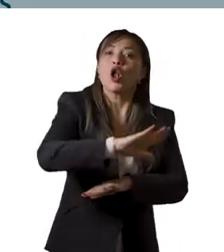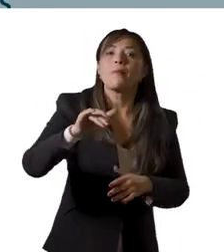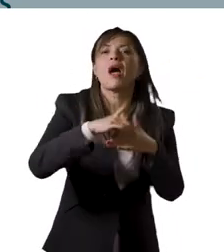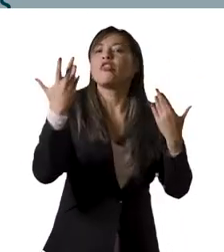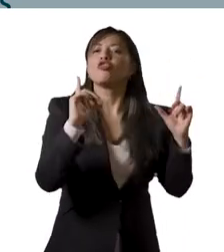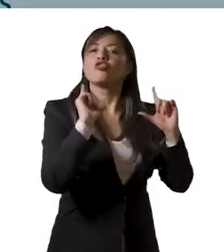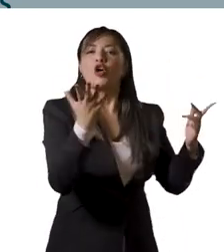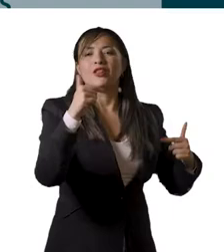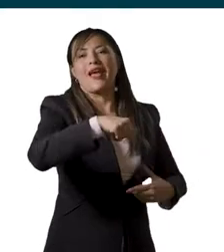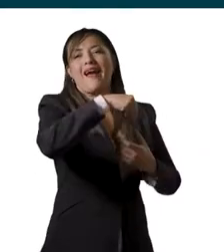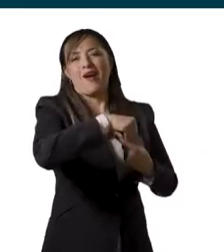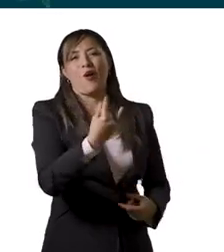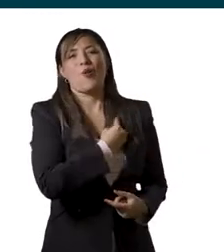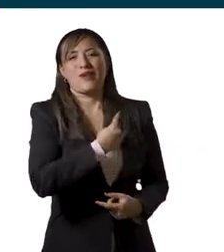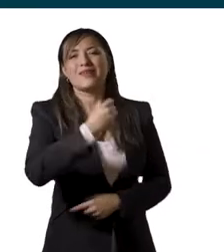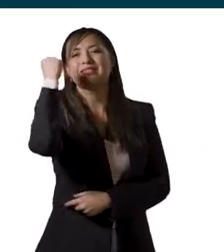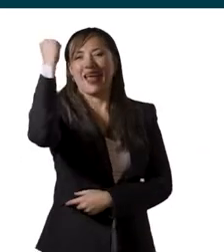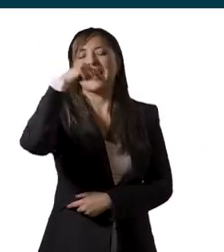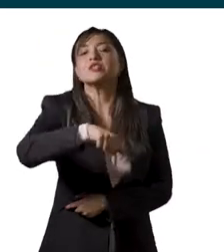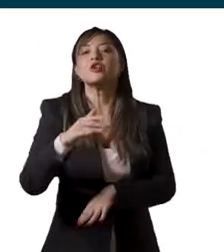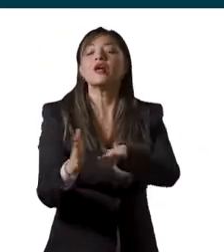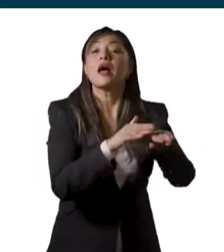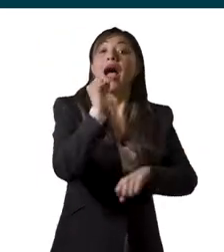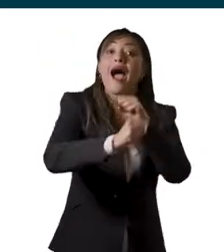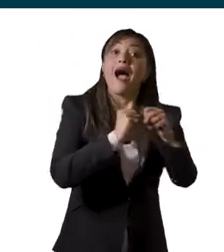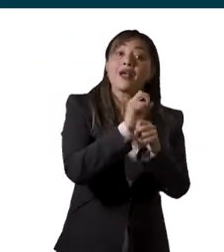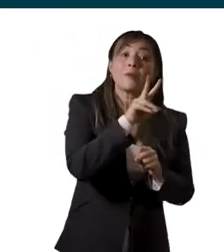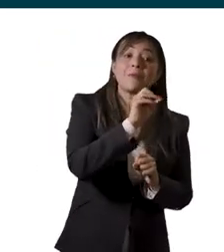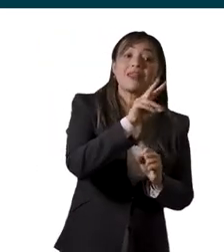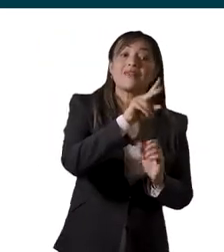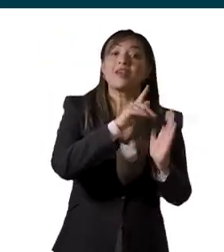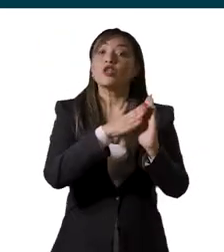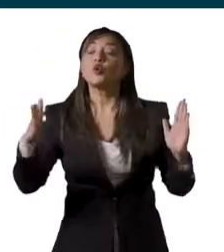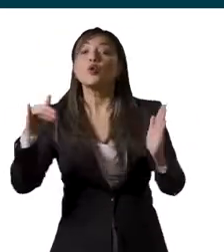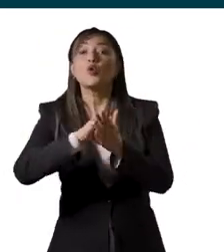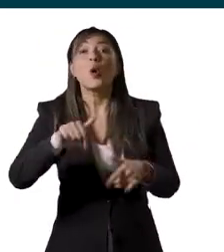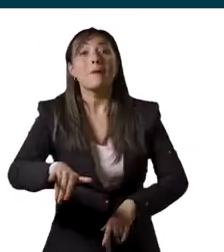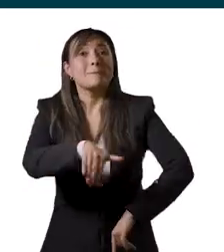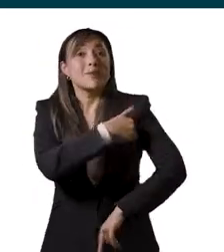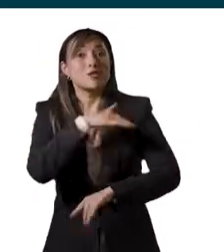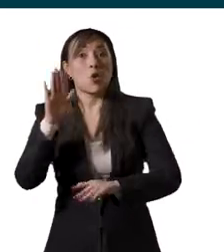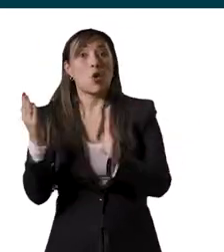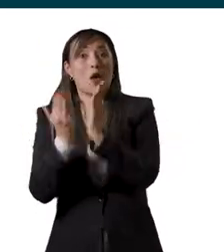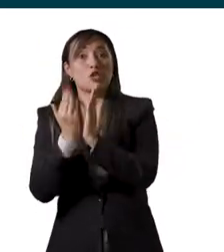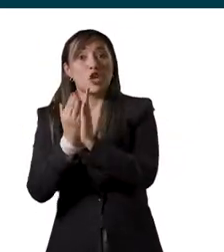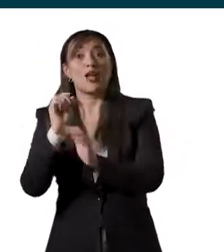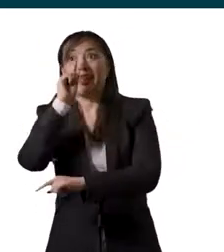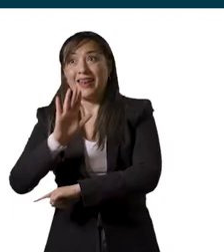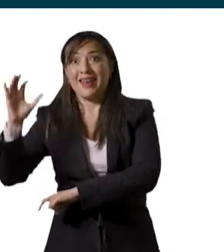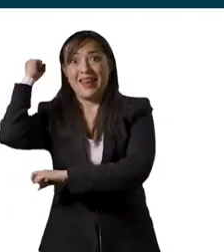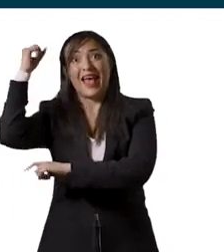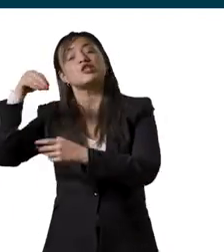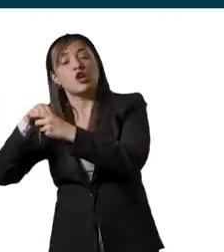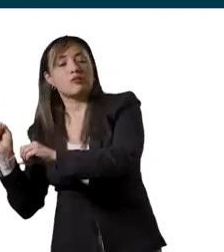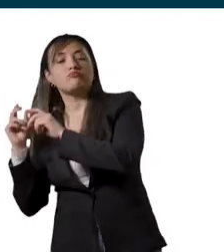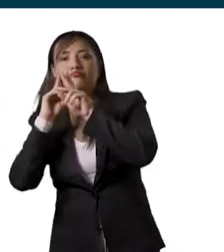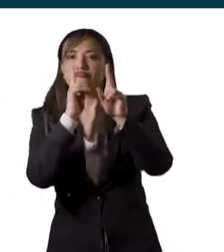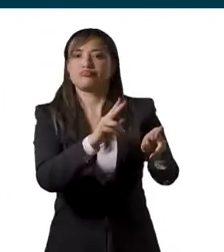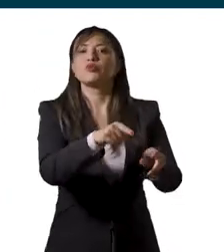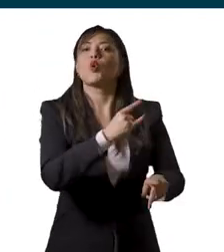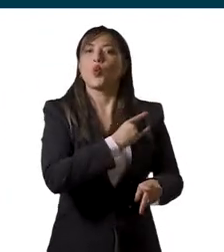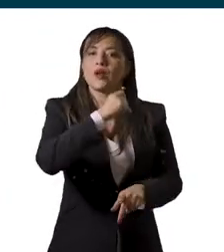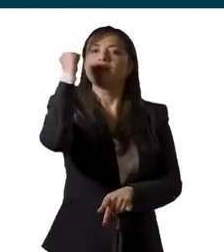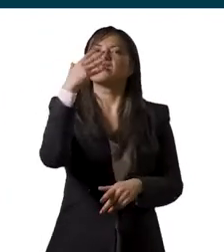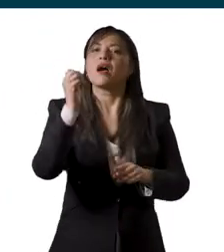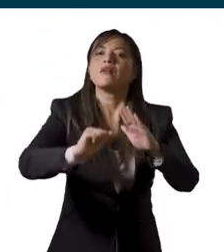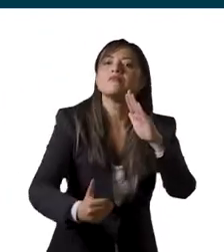egresados de la UNAL. Es de resaltar que en 2021, el Ministerio de Educación Nacional le otorgó a la Universidad Nacional de